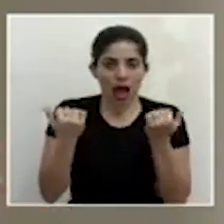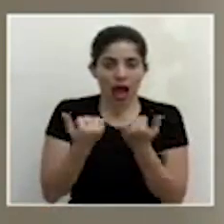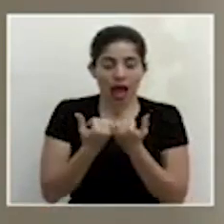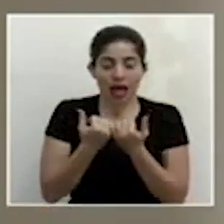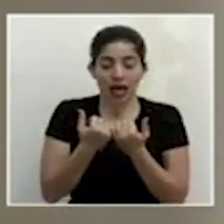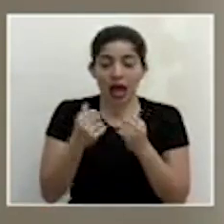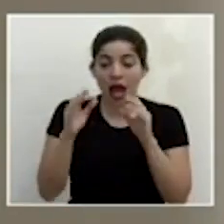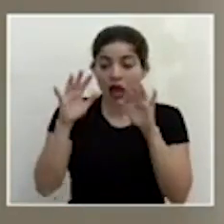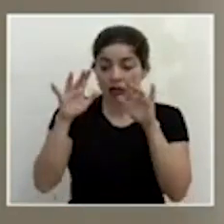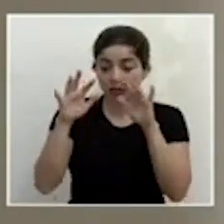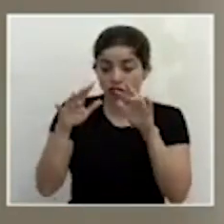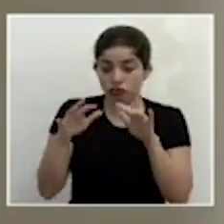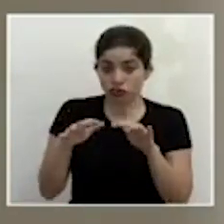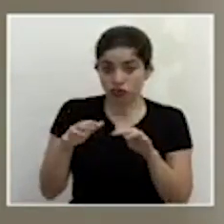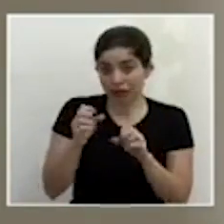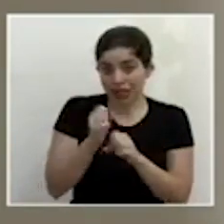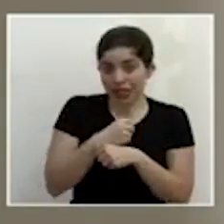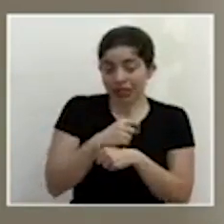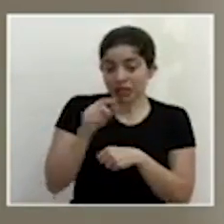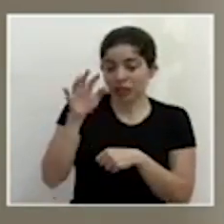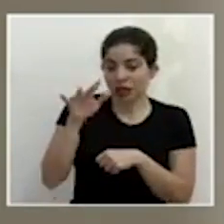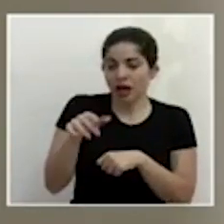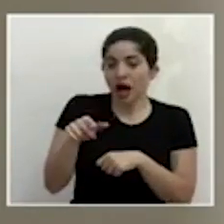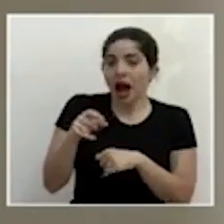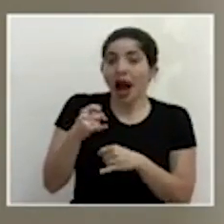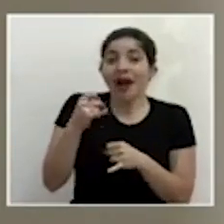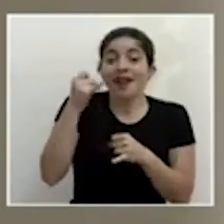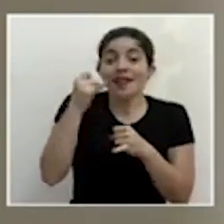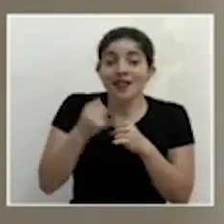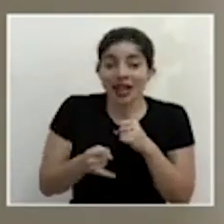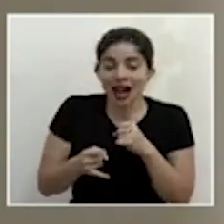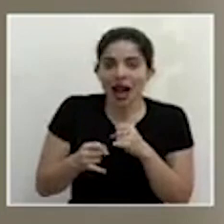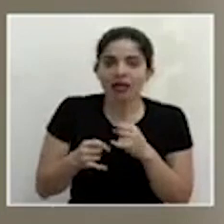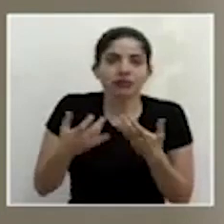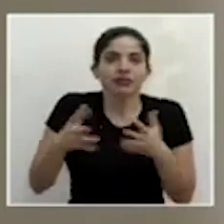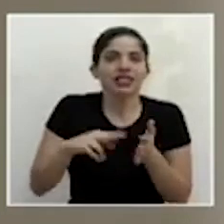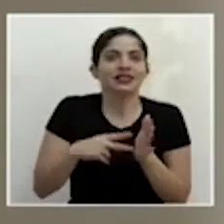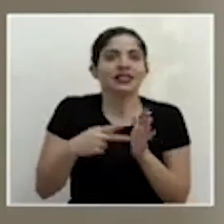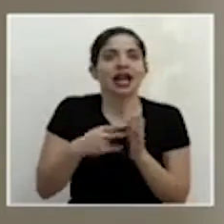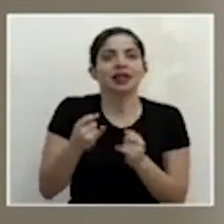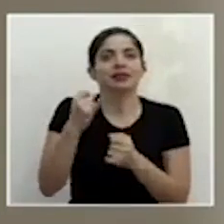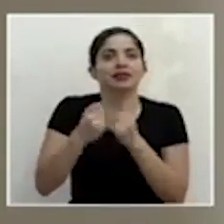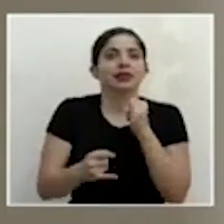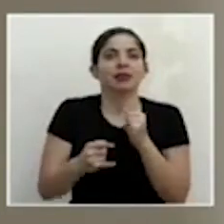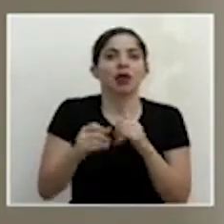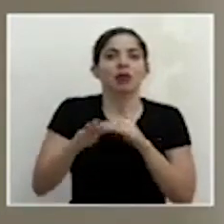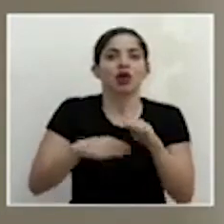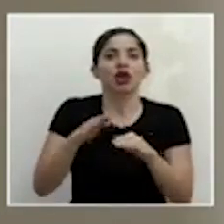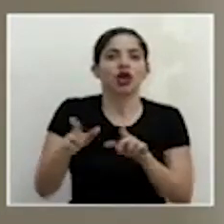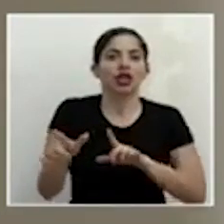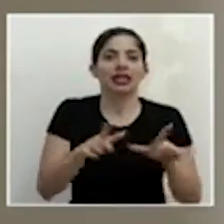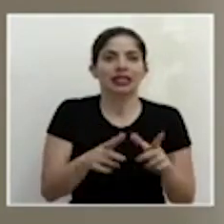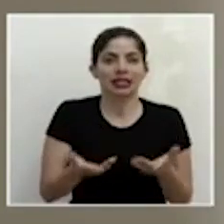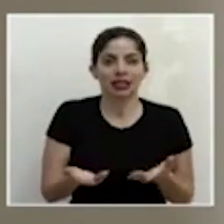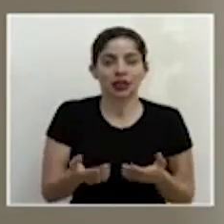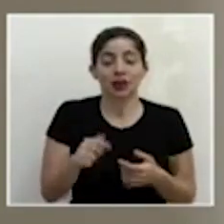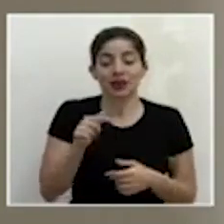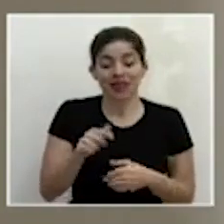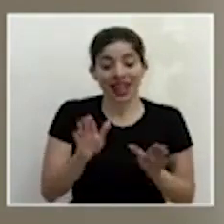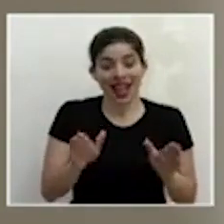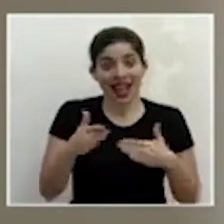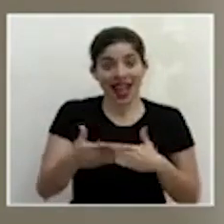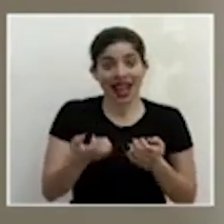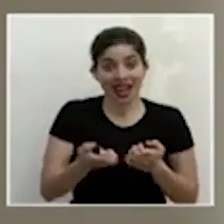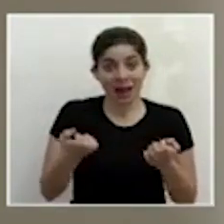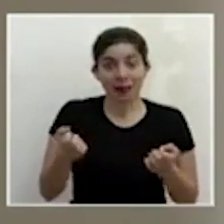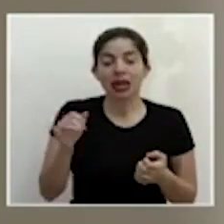corresponda prácticamente con el protocolo elaborado en esta caja de herramientas